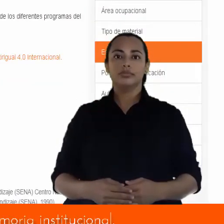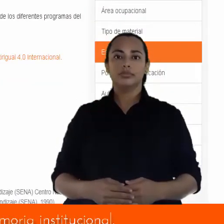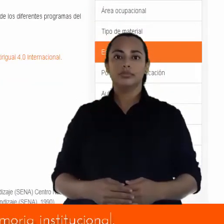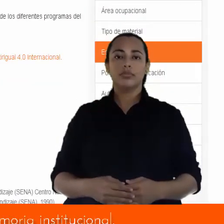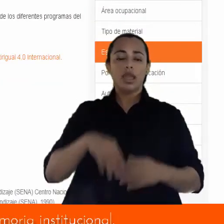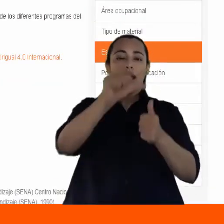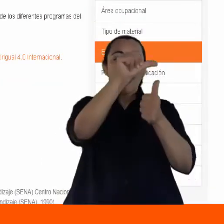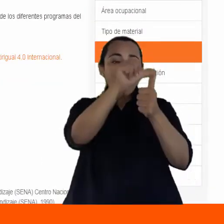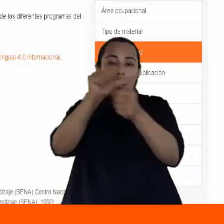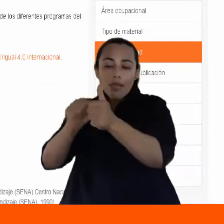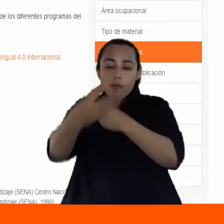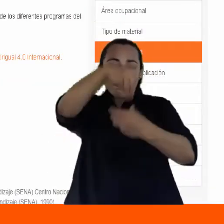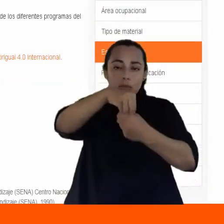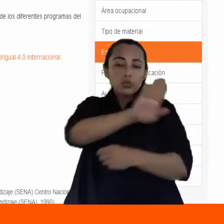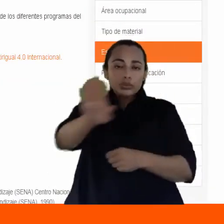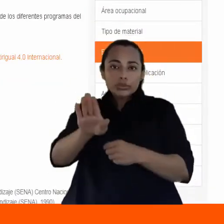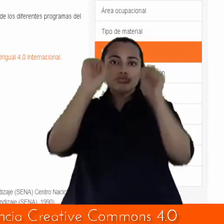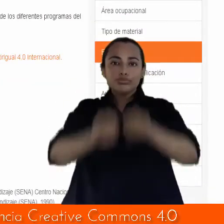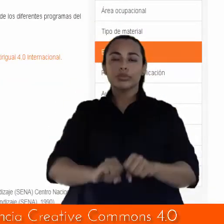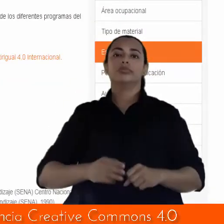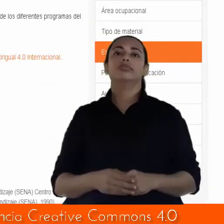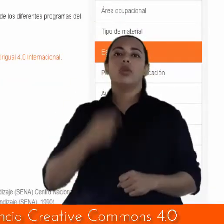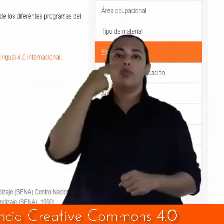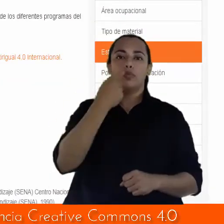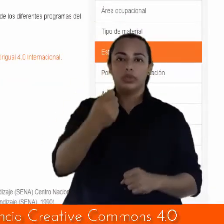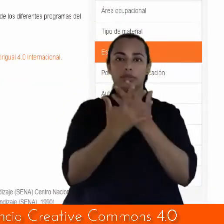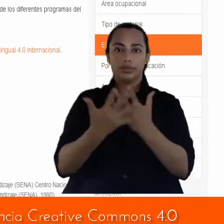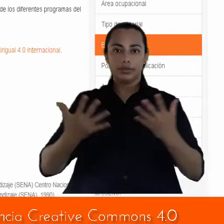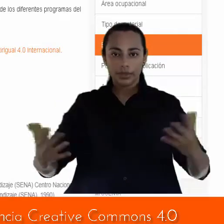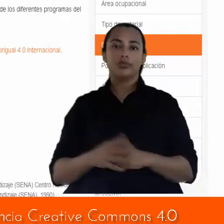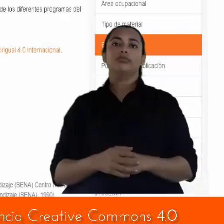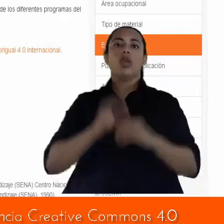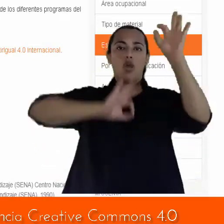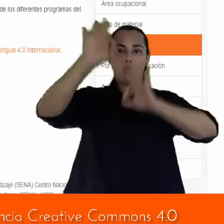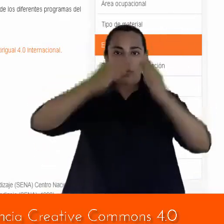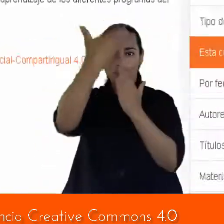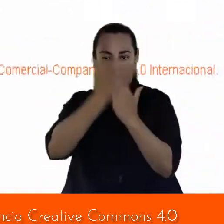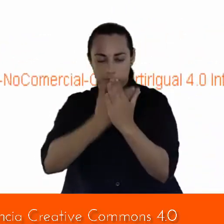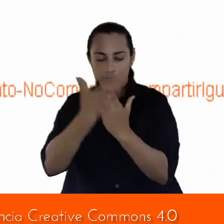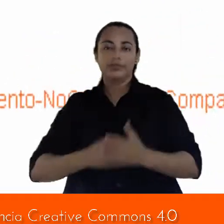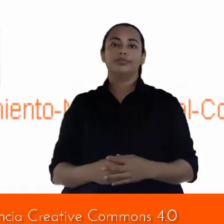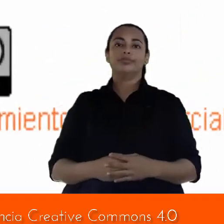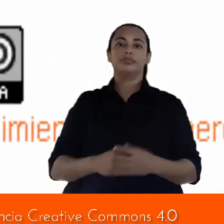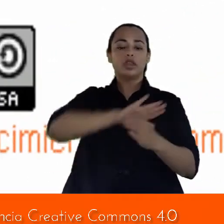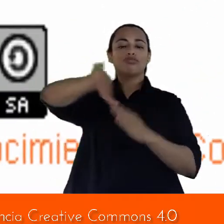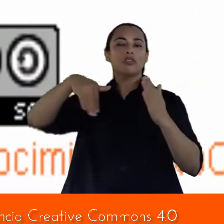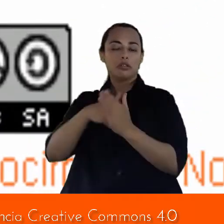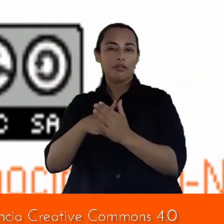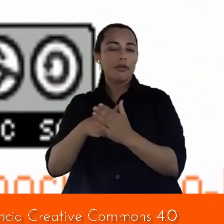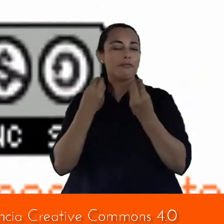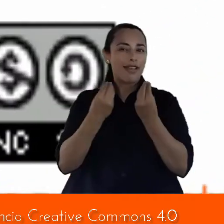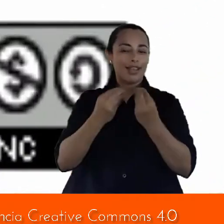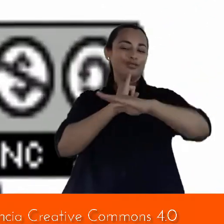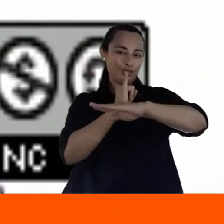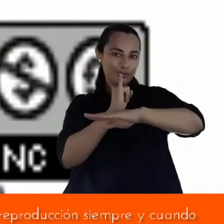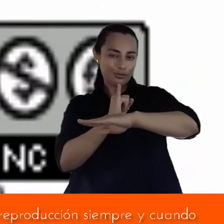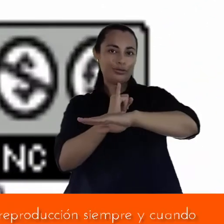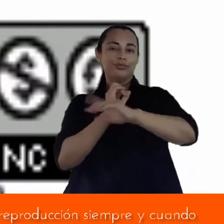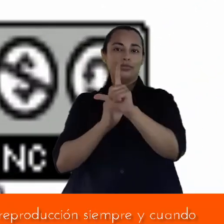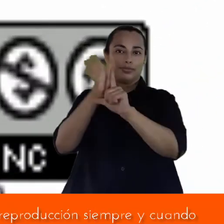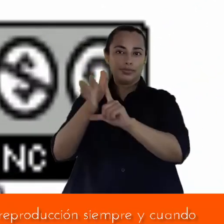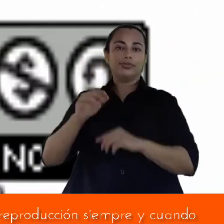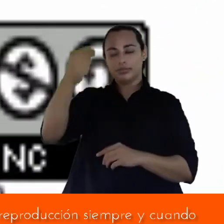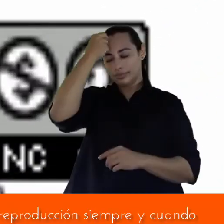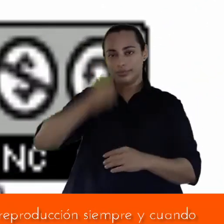memoria institucional, la cual se encuentra bajo la licencia Creative Commons 4.0,